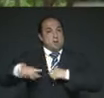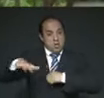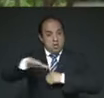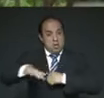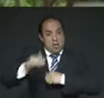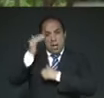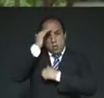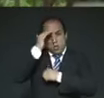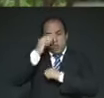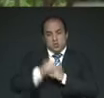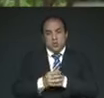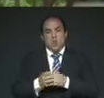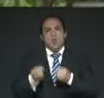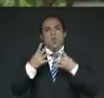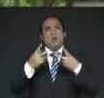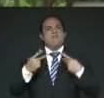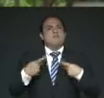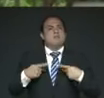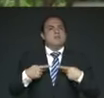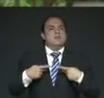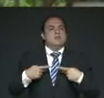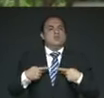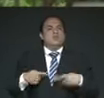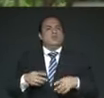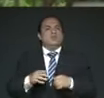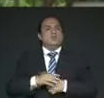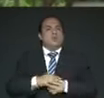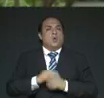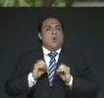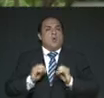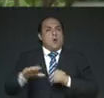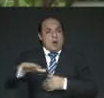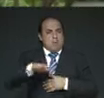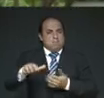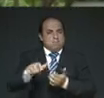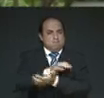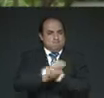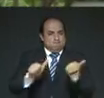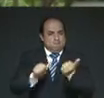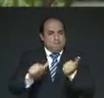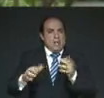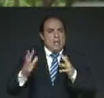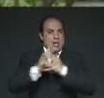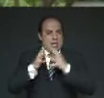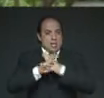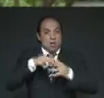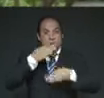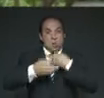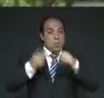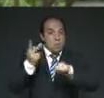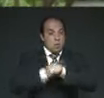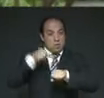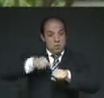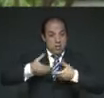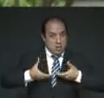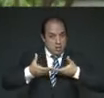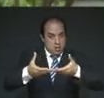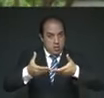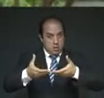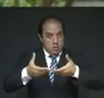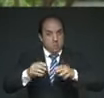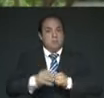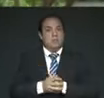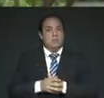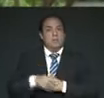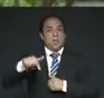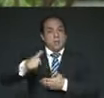que ha conocido su cuota de catástrofes y de guerras. Todo aconteció en esta calle, en este barrio, en